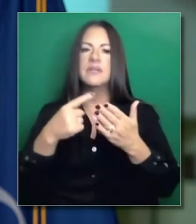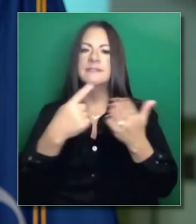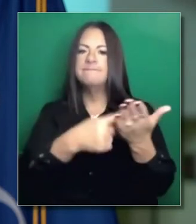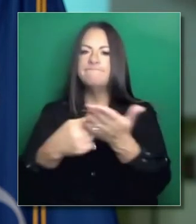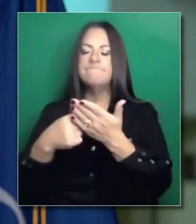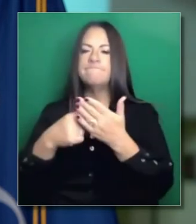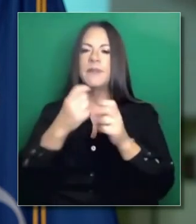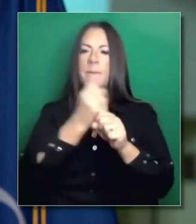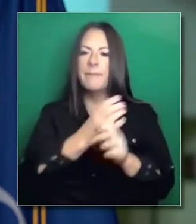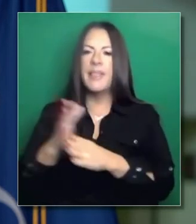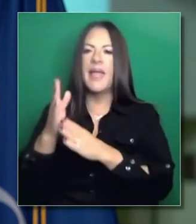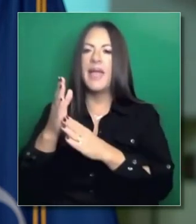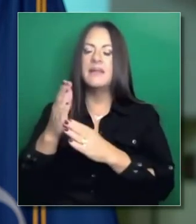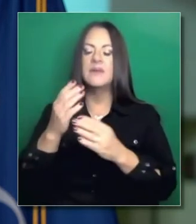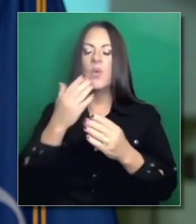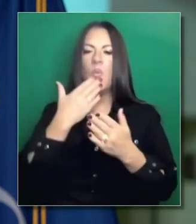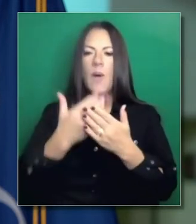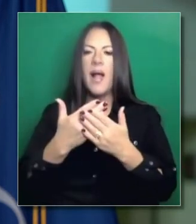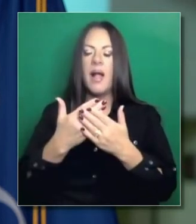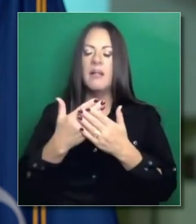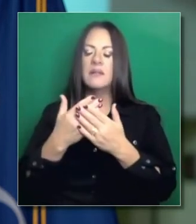van a recibir la vacuna o no.